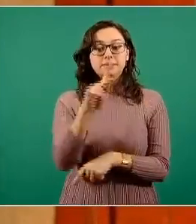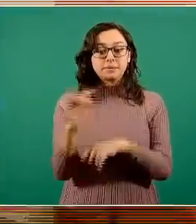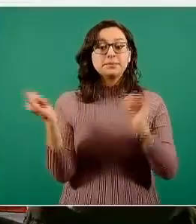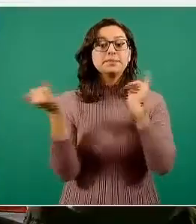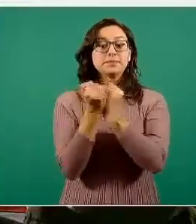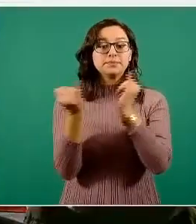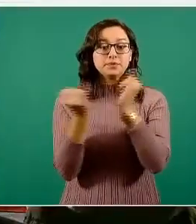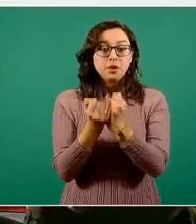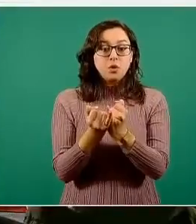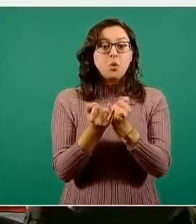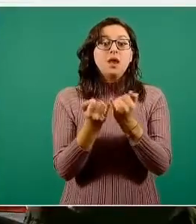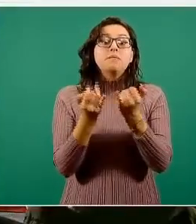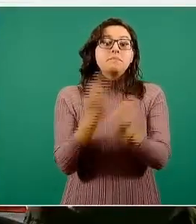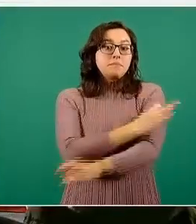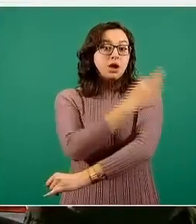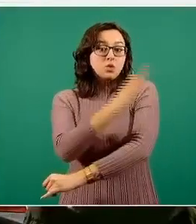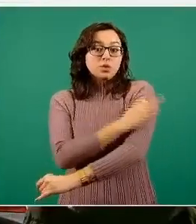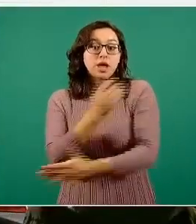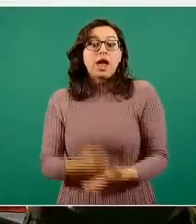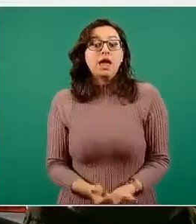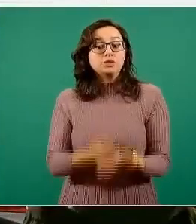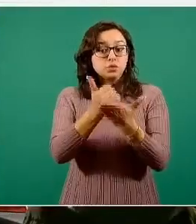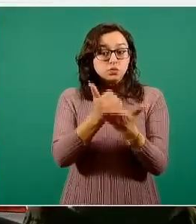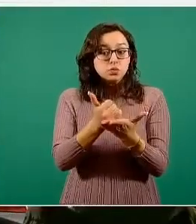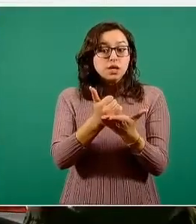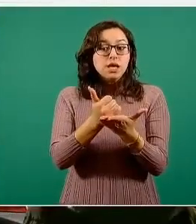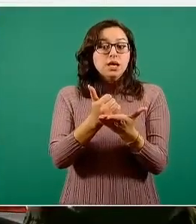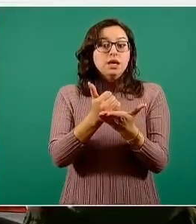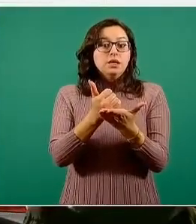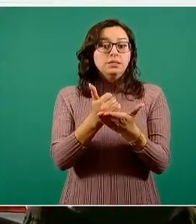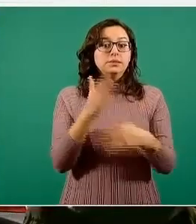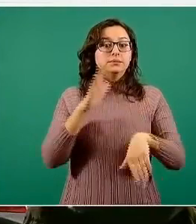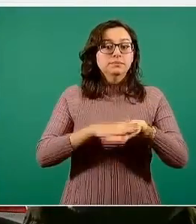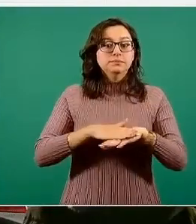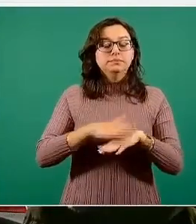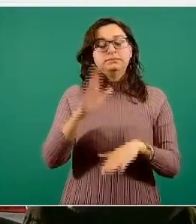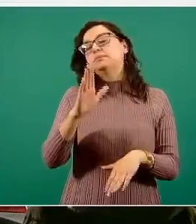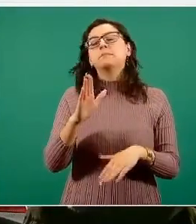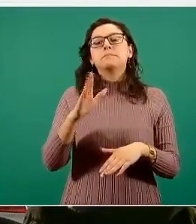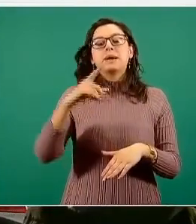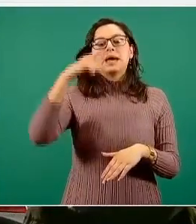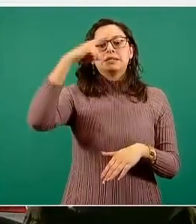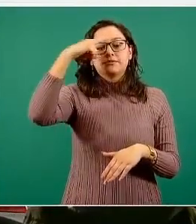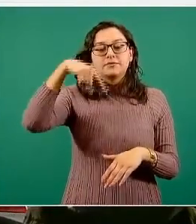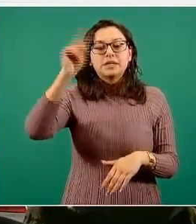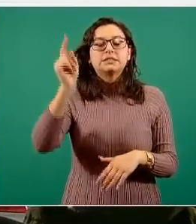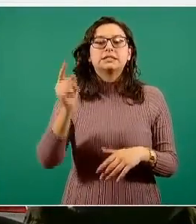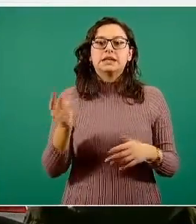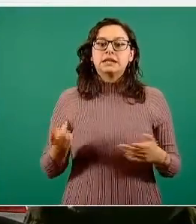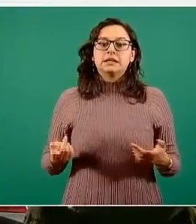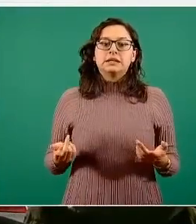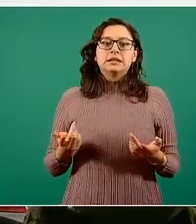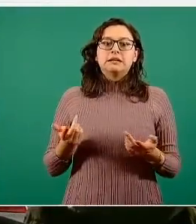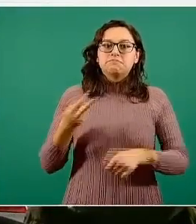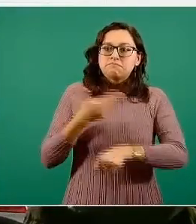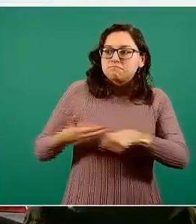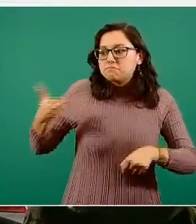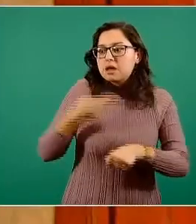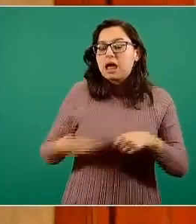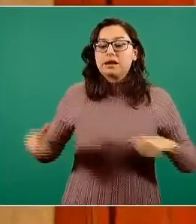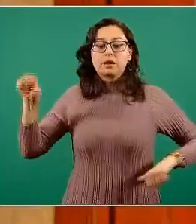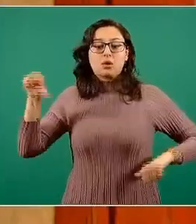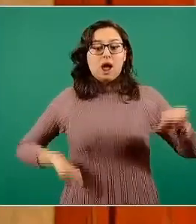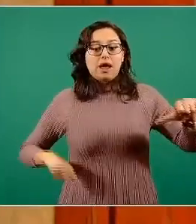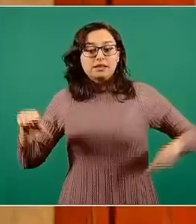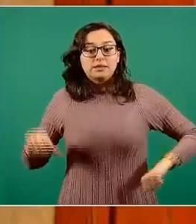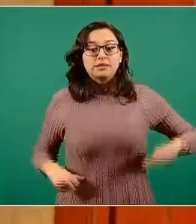vacuna puede también servir como un mecanismo para facilitar la activación de las distintas